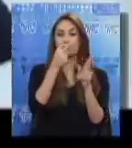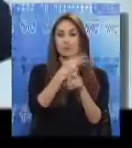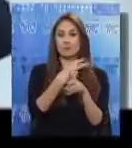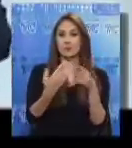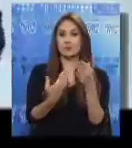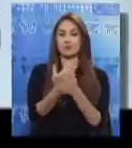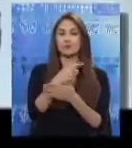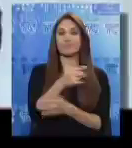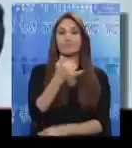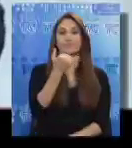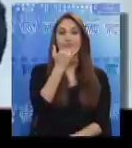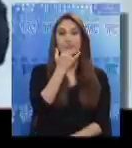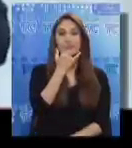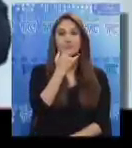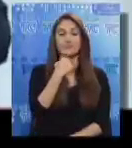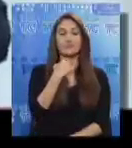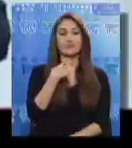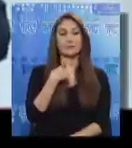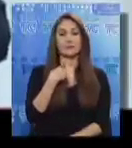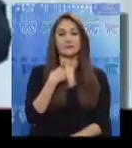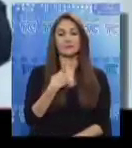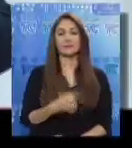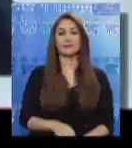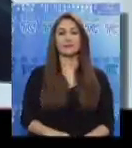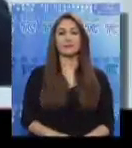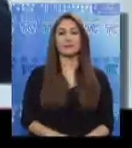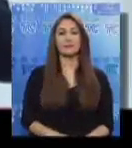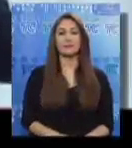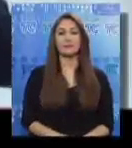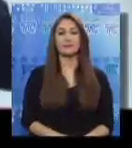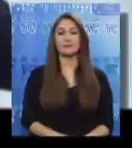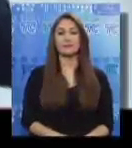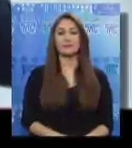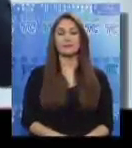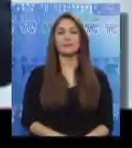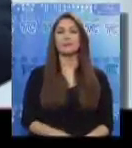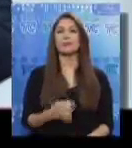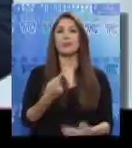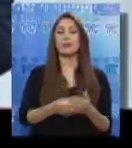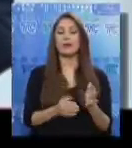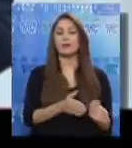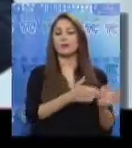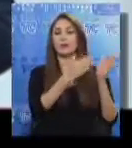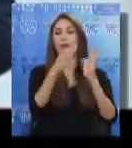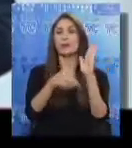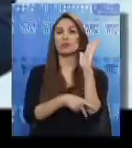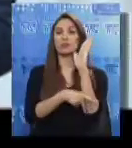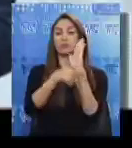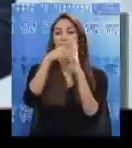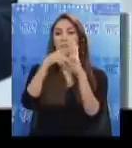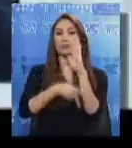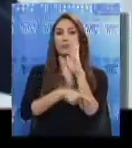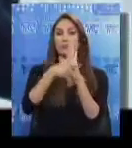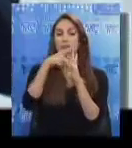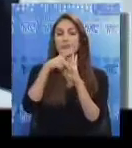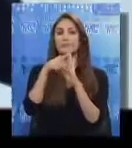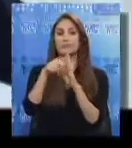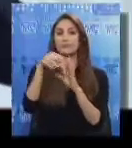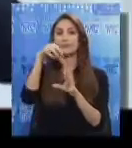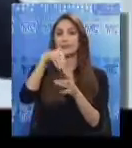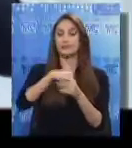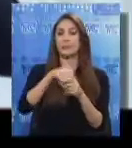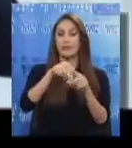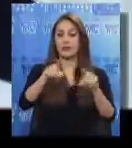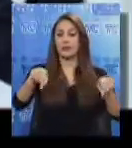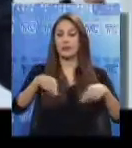fracasan en la aplicación, en la perforación de nuevos pozos, de nuevas operaciones hidrocarburíferas dentro de